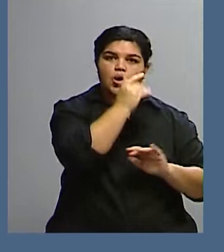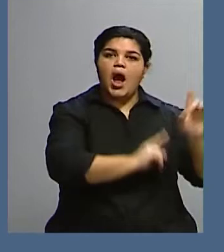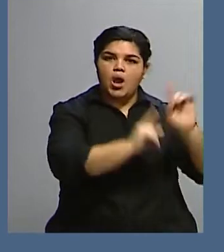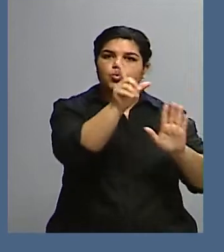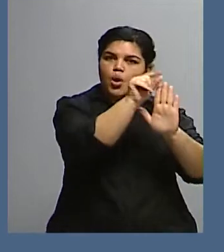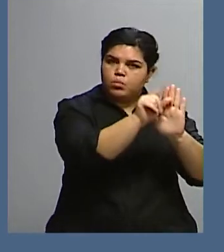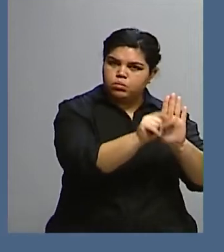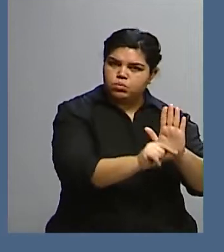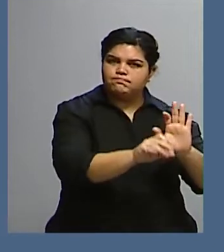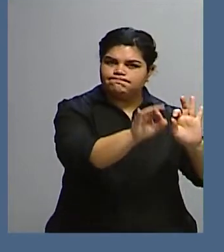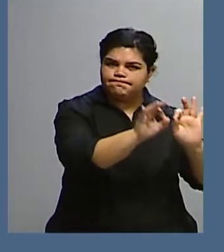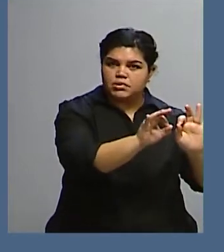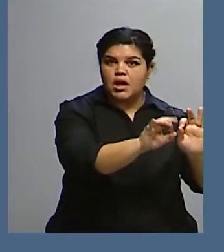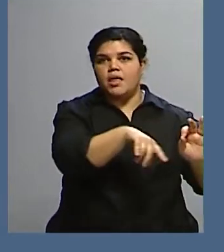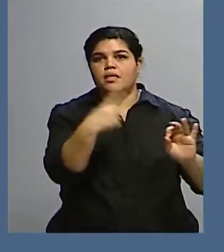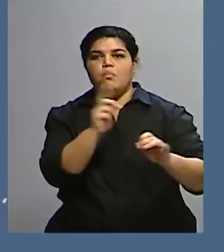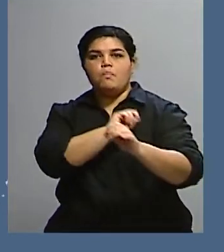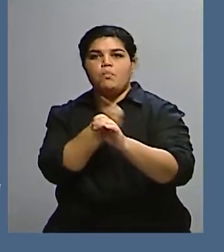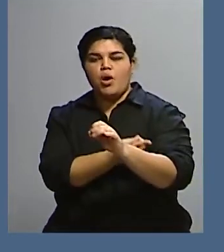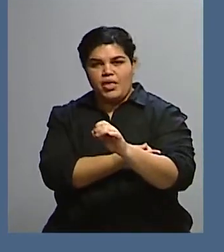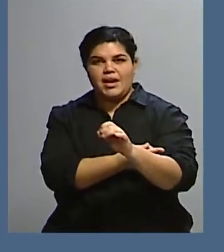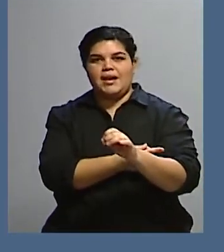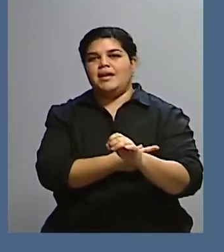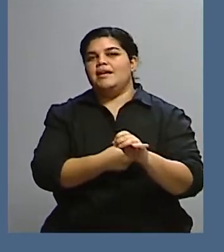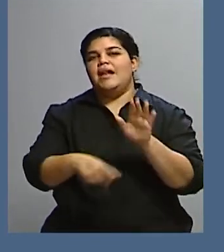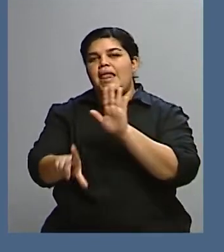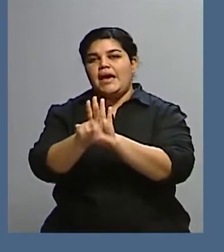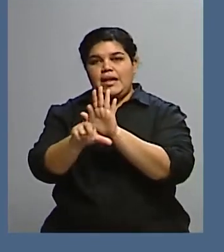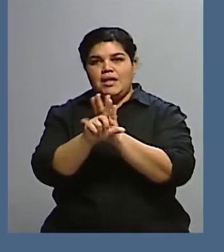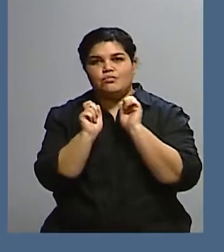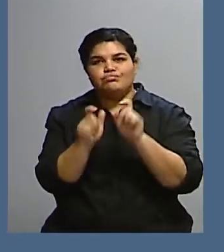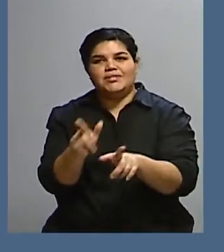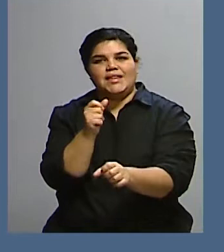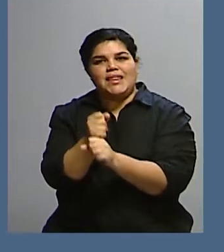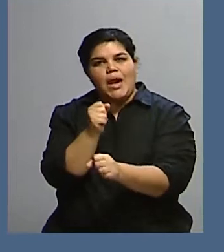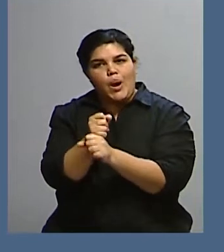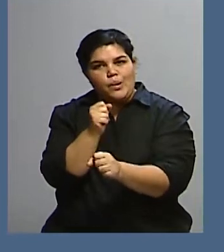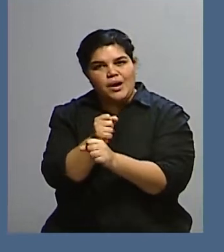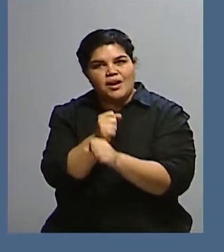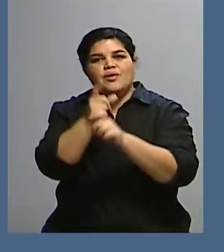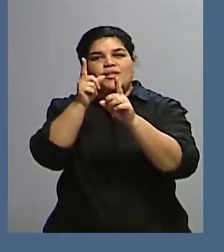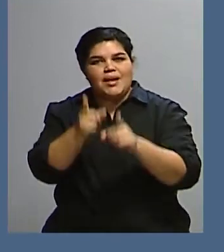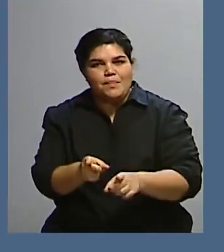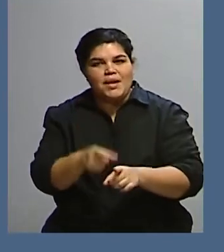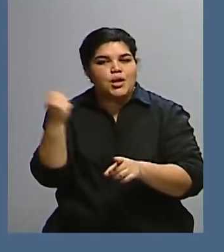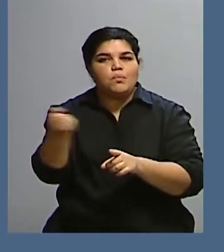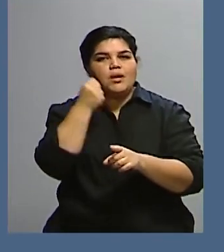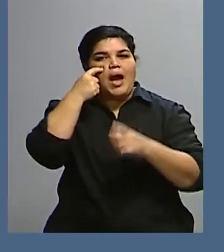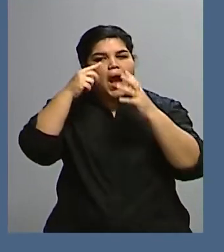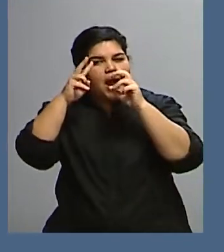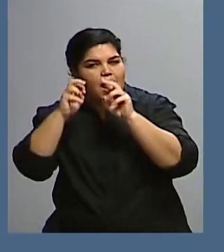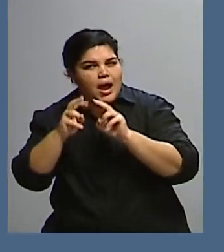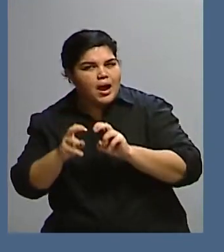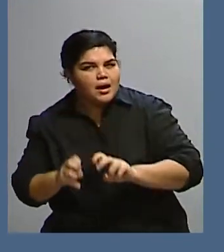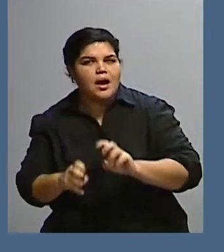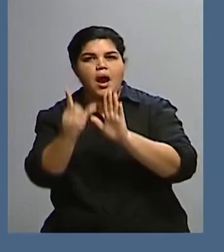detallada. Sino que, como digo, hay que también dejar hacer el trabajo al órgano legislativo correspondiente para que